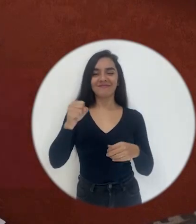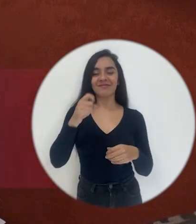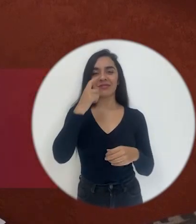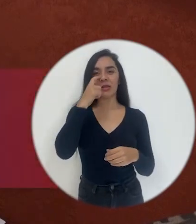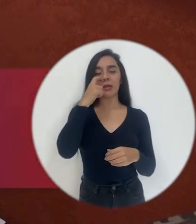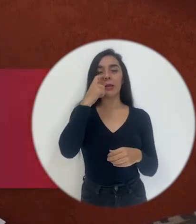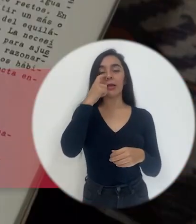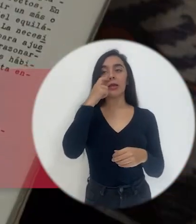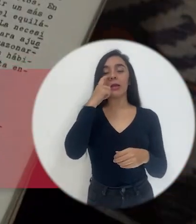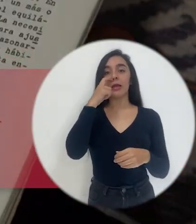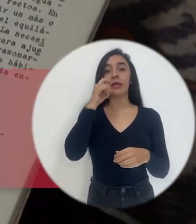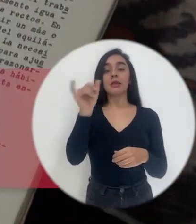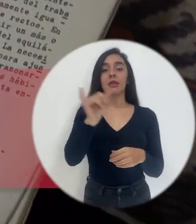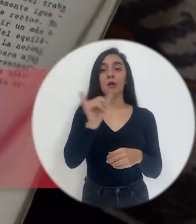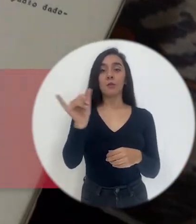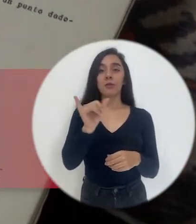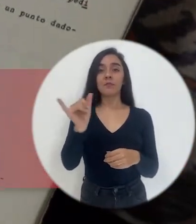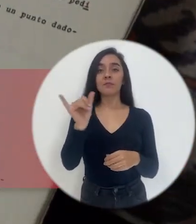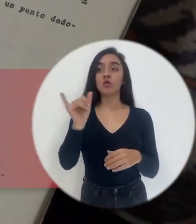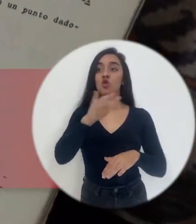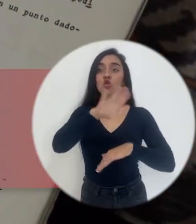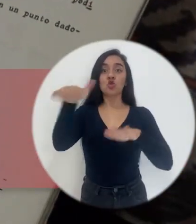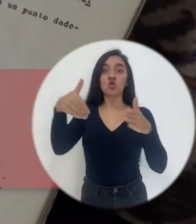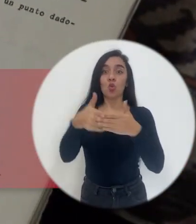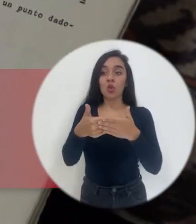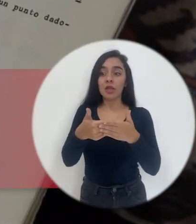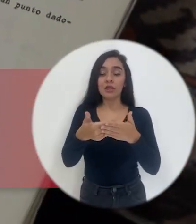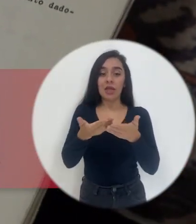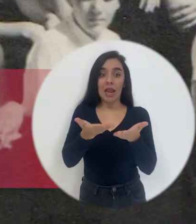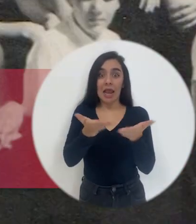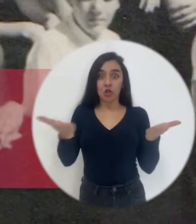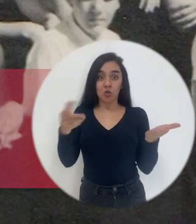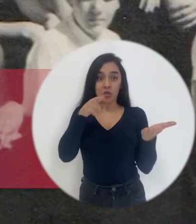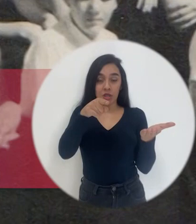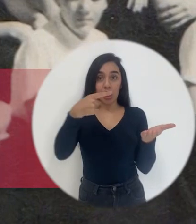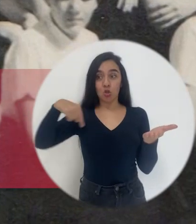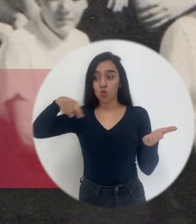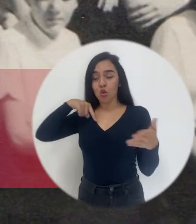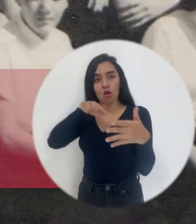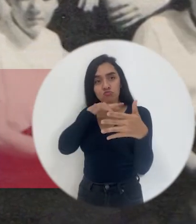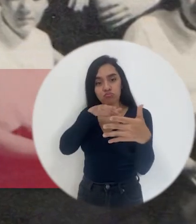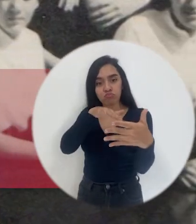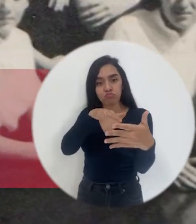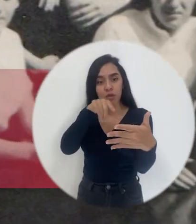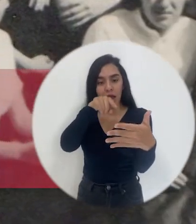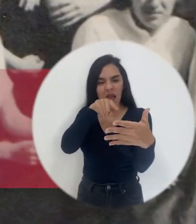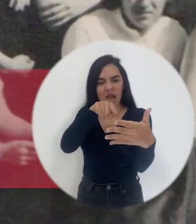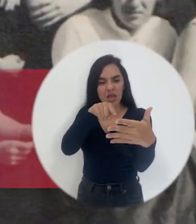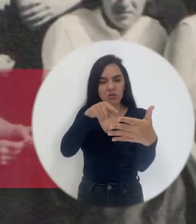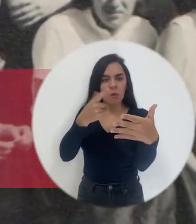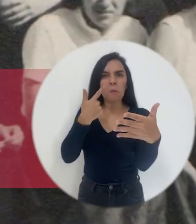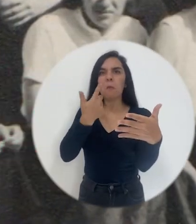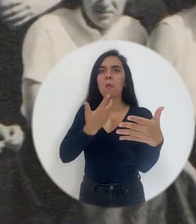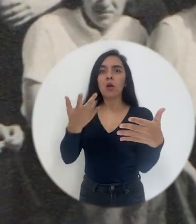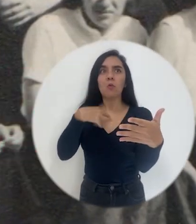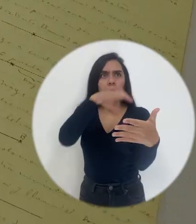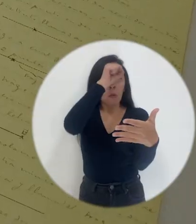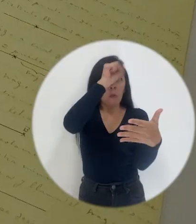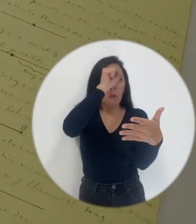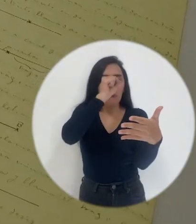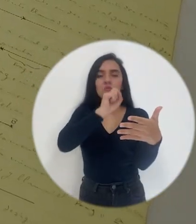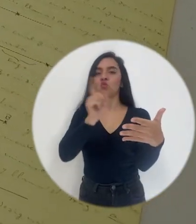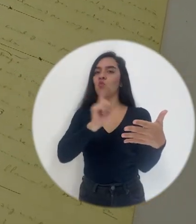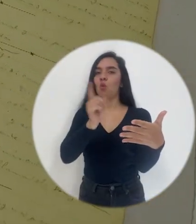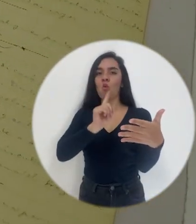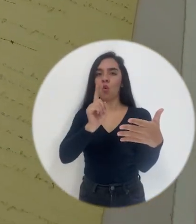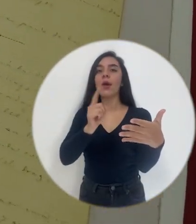Todas las cosas que estudiábamos eran para la vida, aplicarlas al momento. No